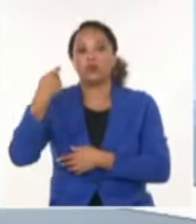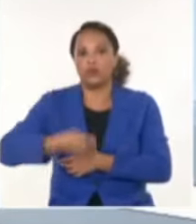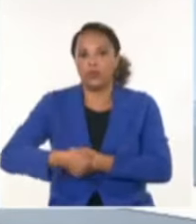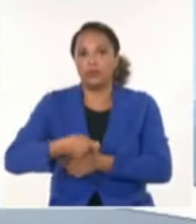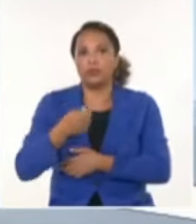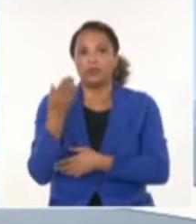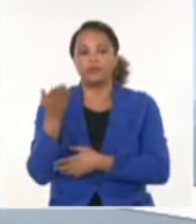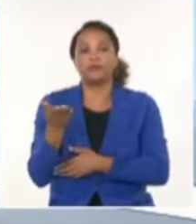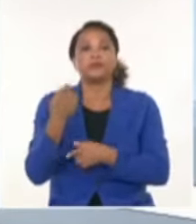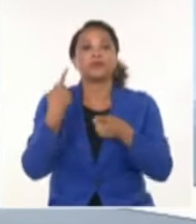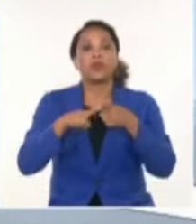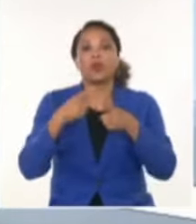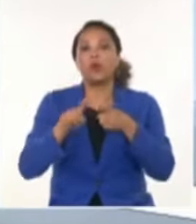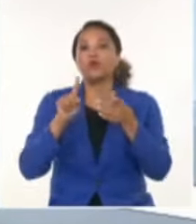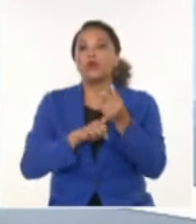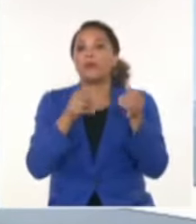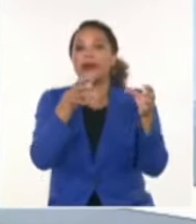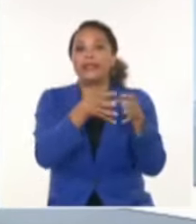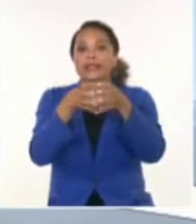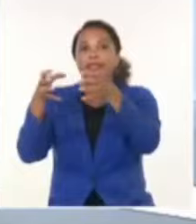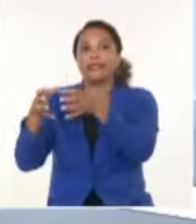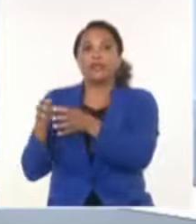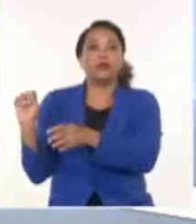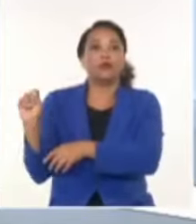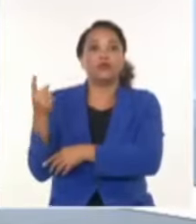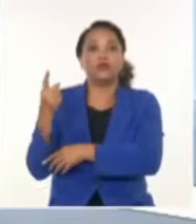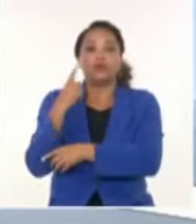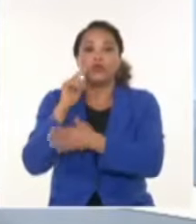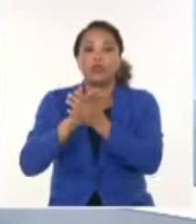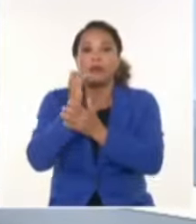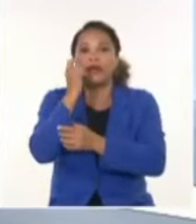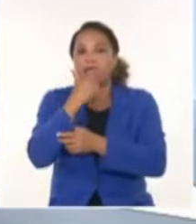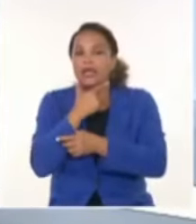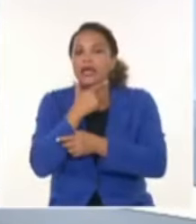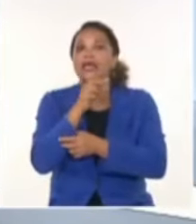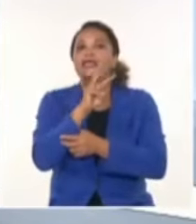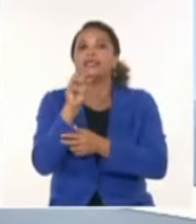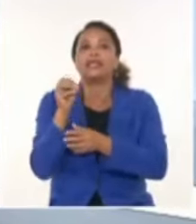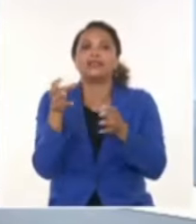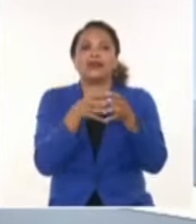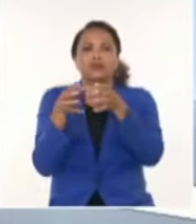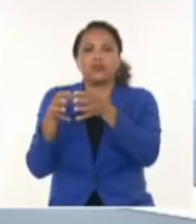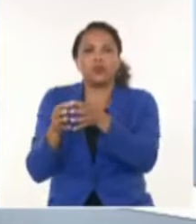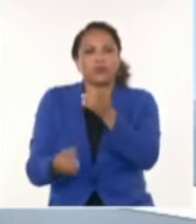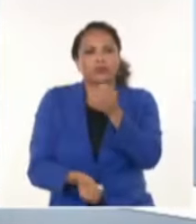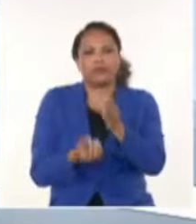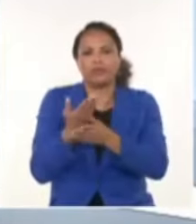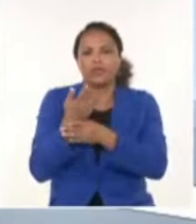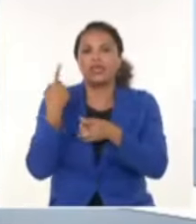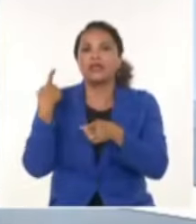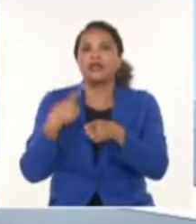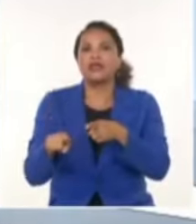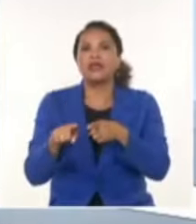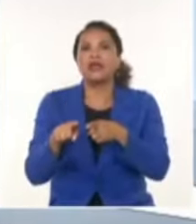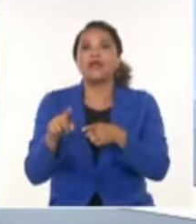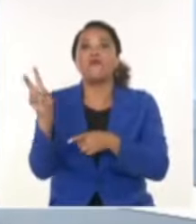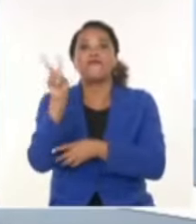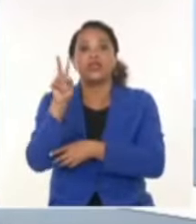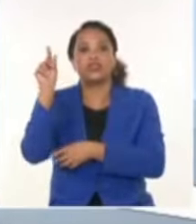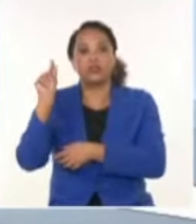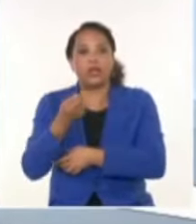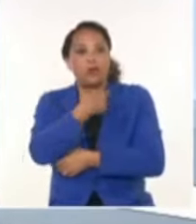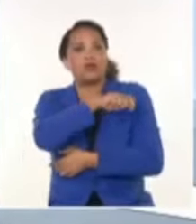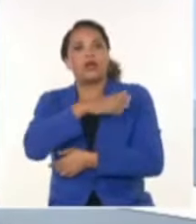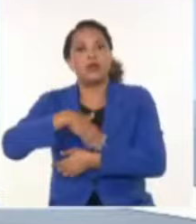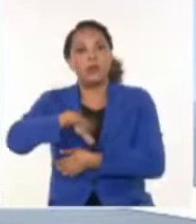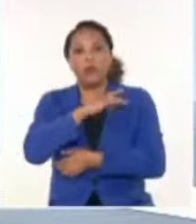partidos políticos implicados, que no son sólo el de María Corina, hay una treintena de fuerzas más, y a los venezolanos de todos los